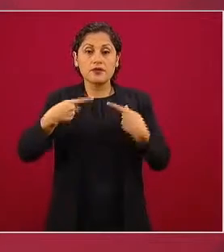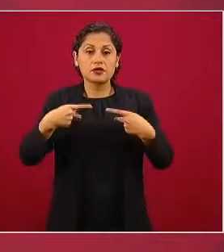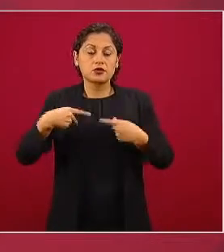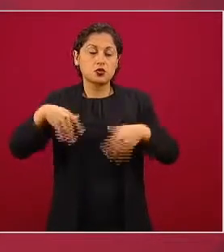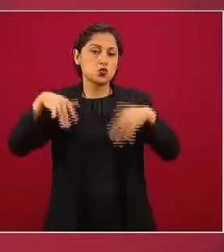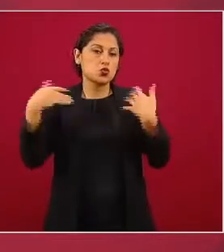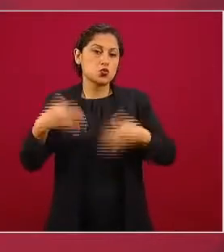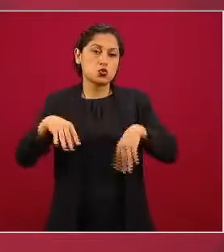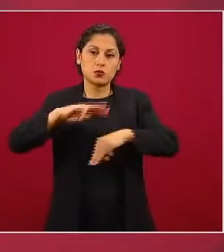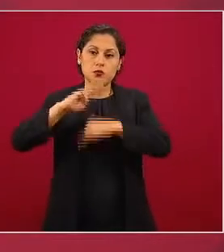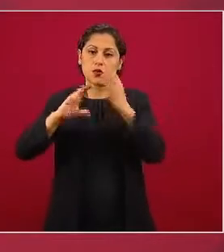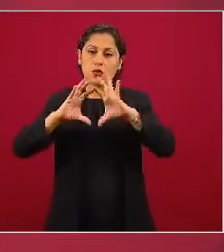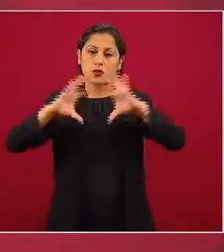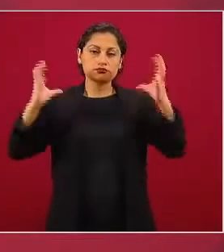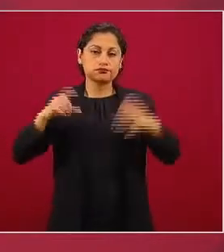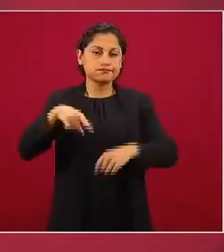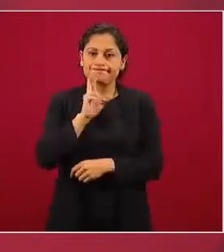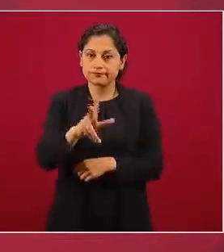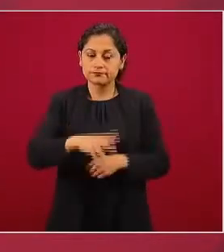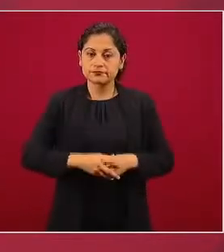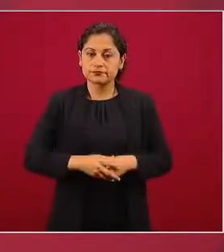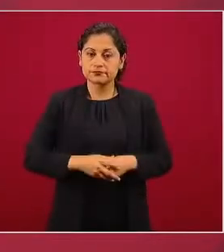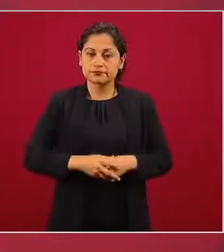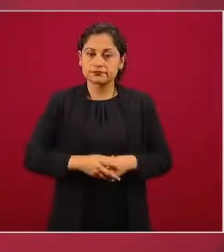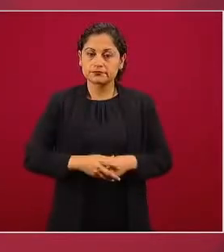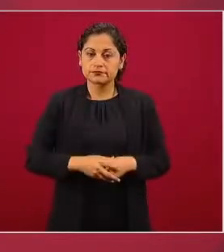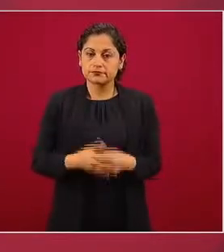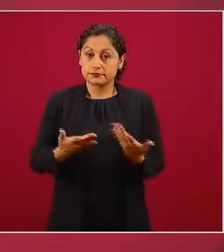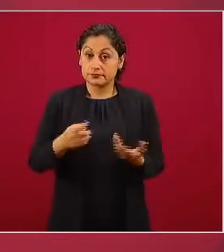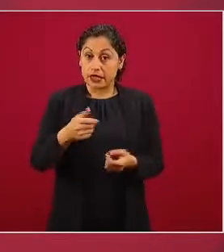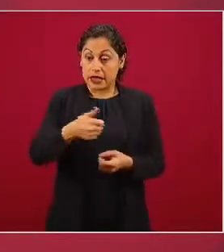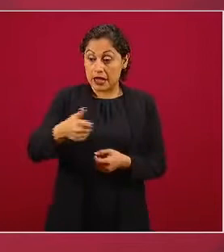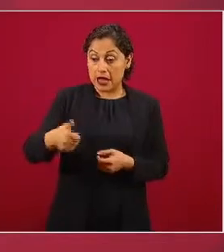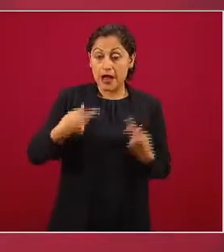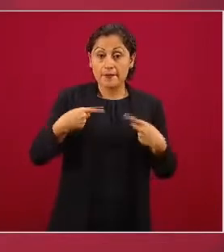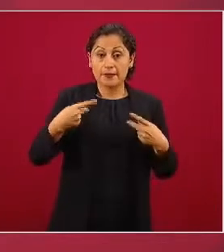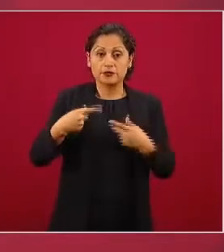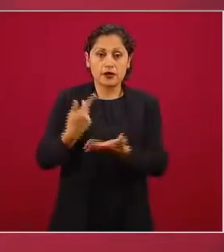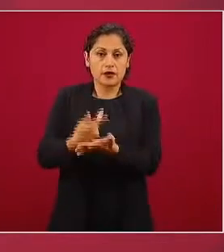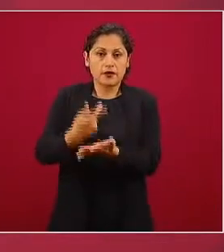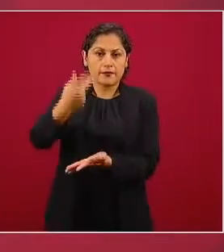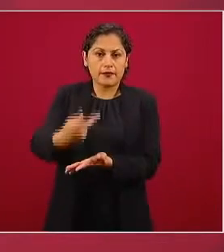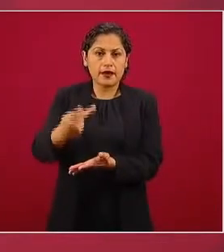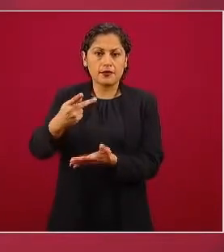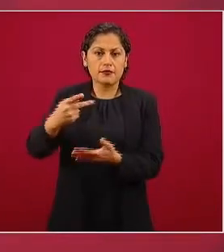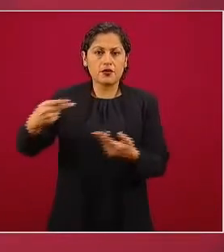Estamos hablando de premios nacionales de ciencia,